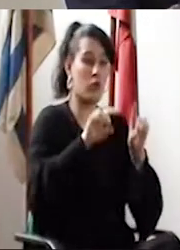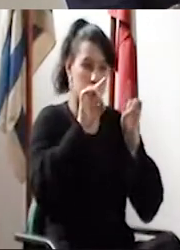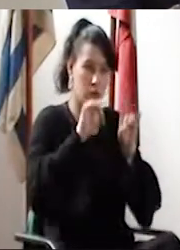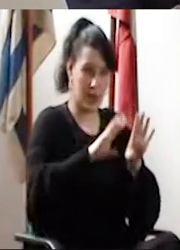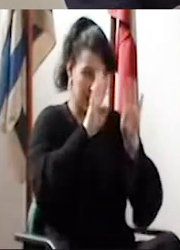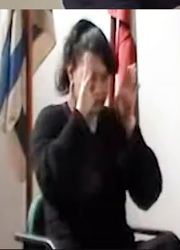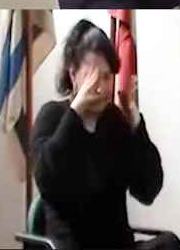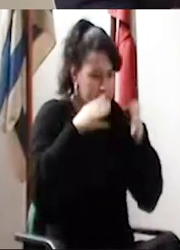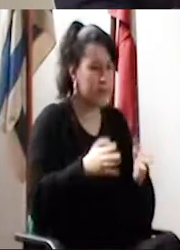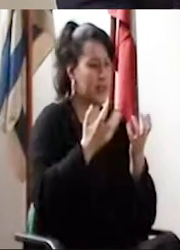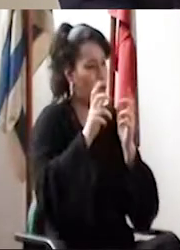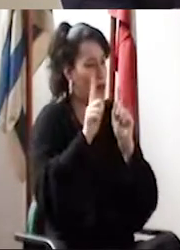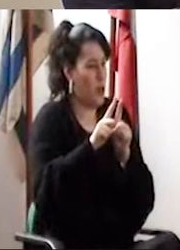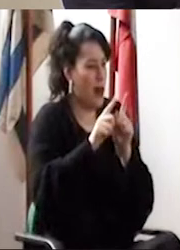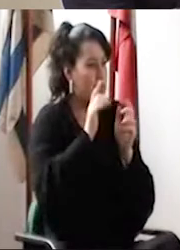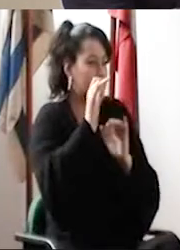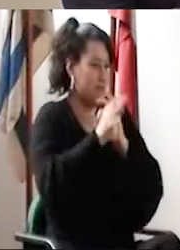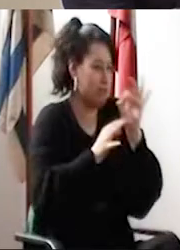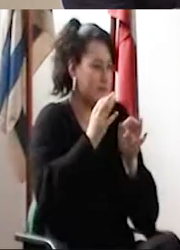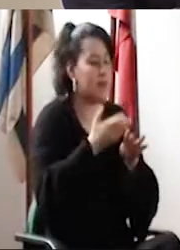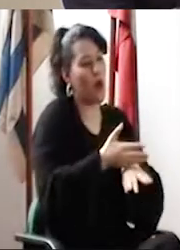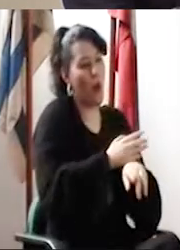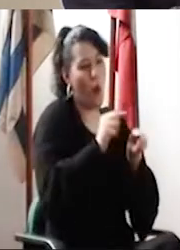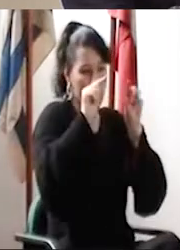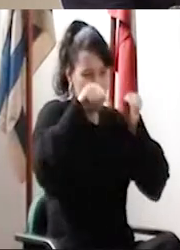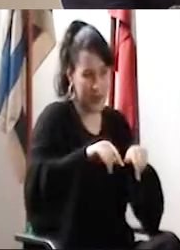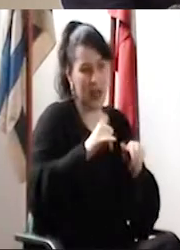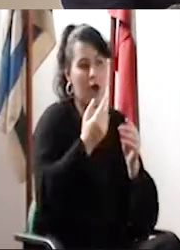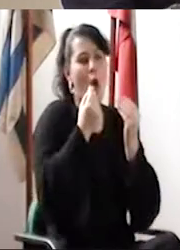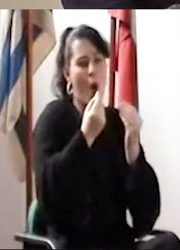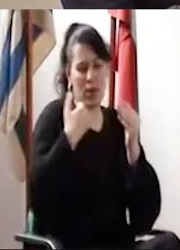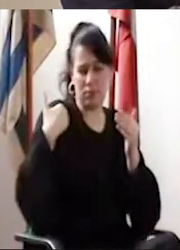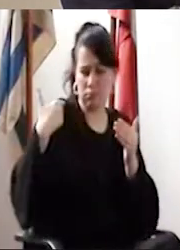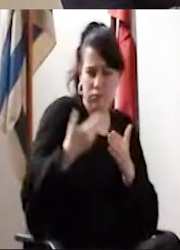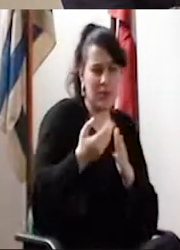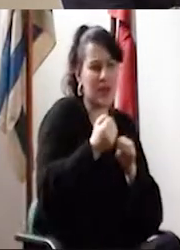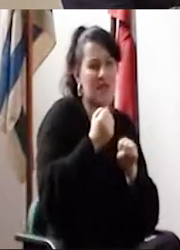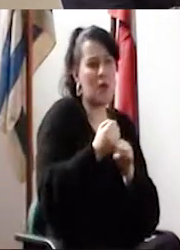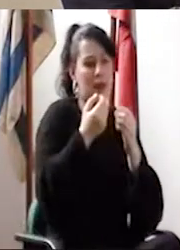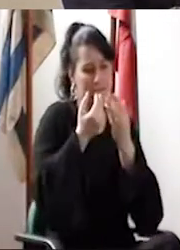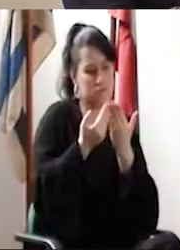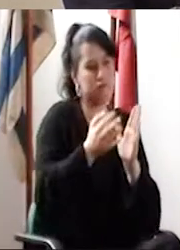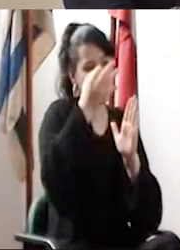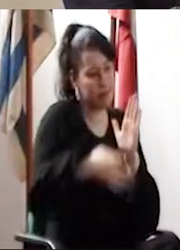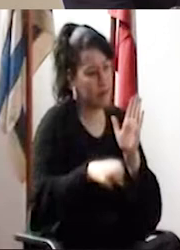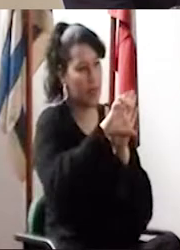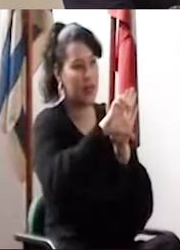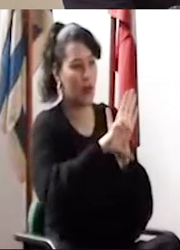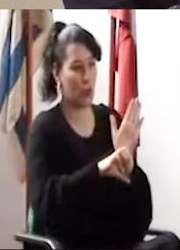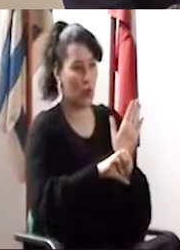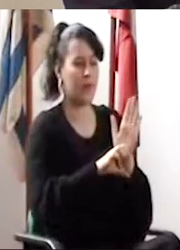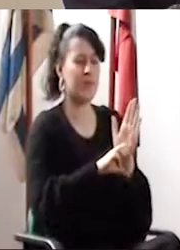Entonces, hoy nos vamos a abocar directamente, lo quería decir igual, a cómo hemos venido trabajando la implementación del Estatuto.